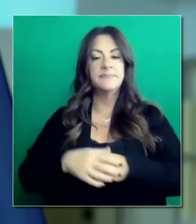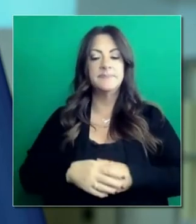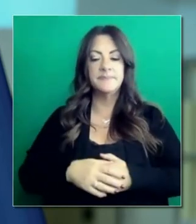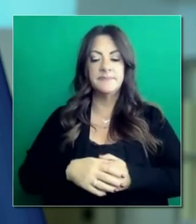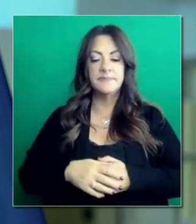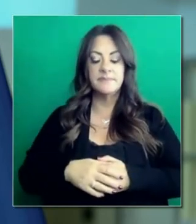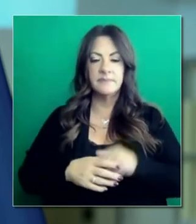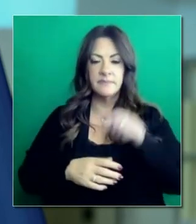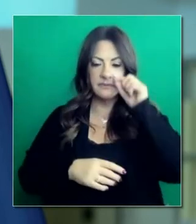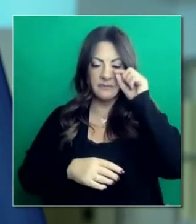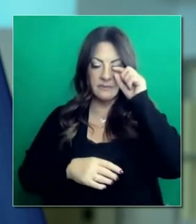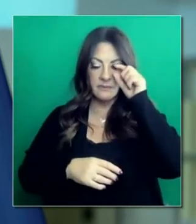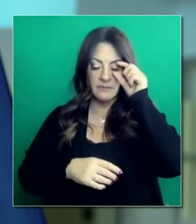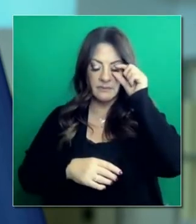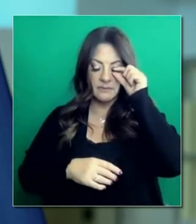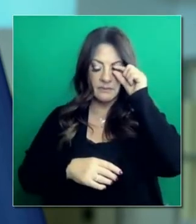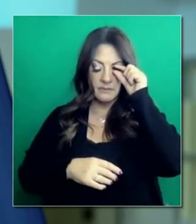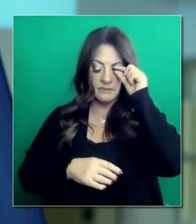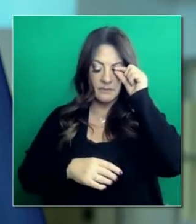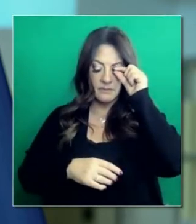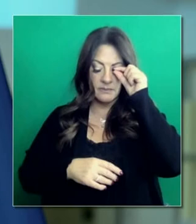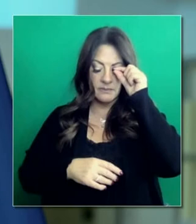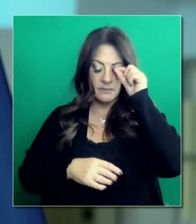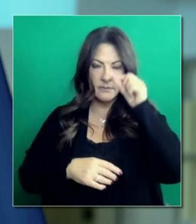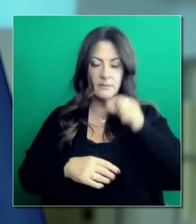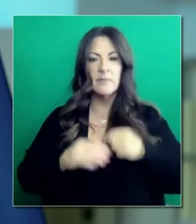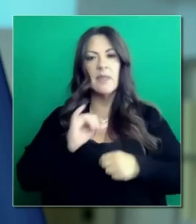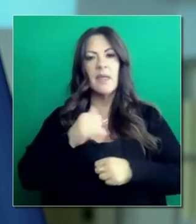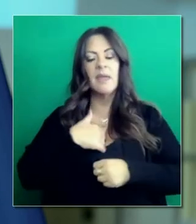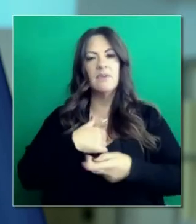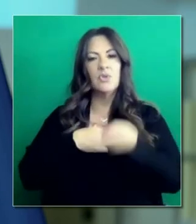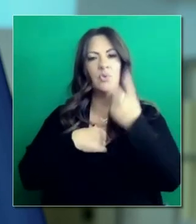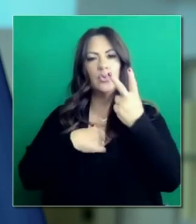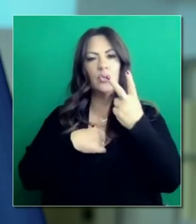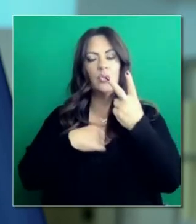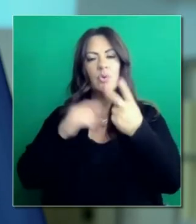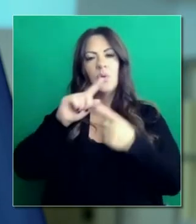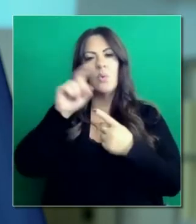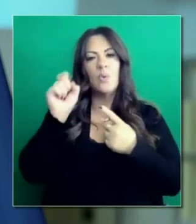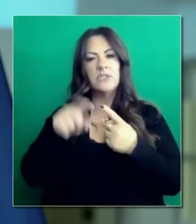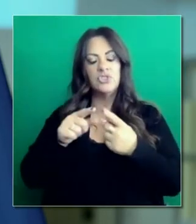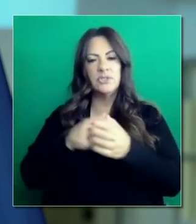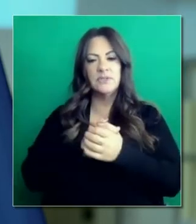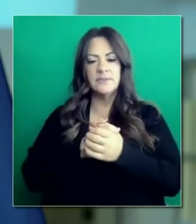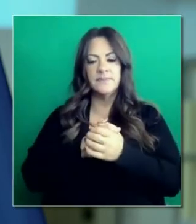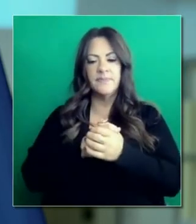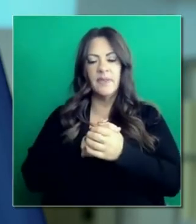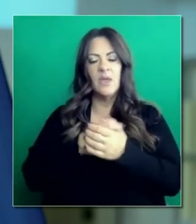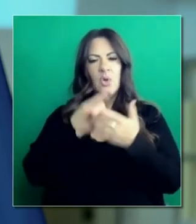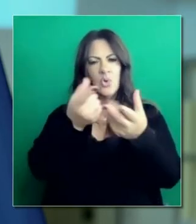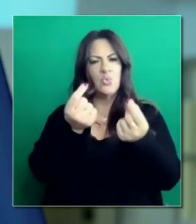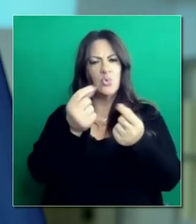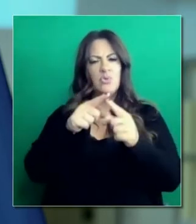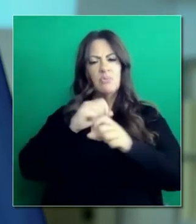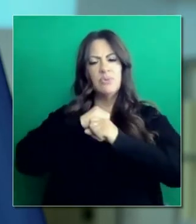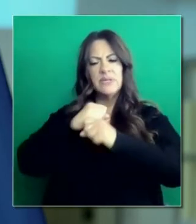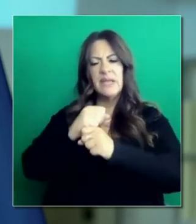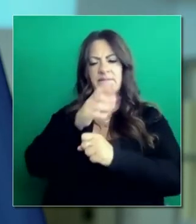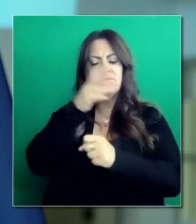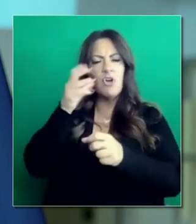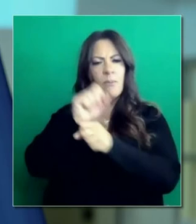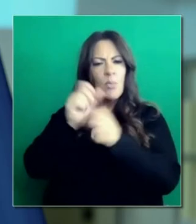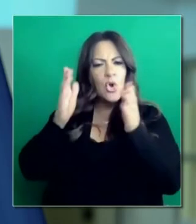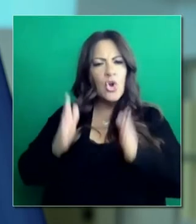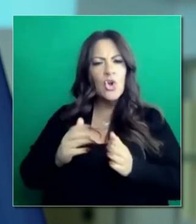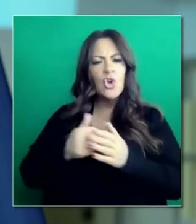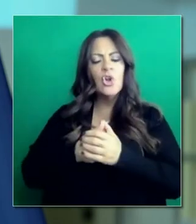Tengo dos preguntas en cuanto a qué está haciendo California para proteger a los trabajadores agrícolas. Usted mencionó